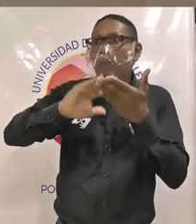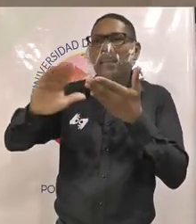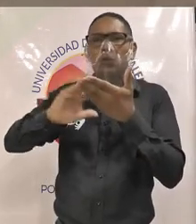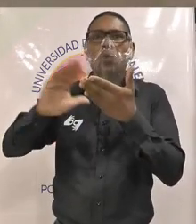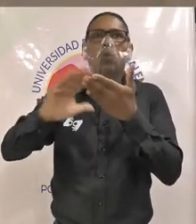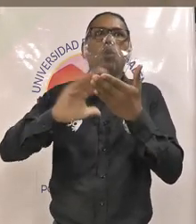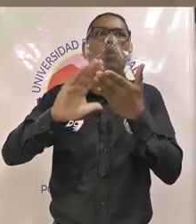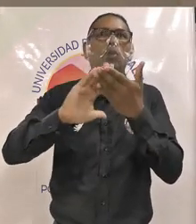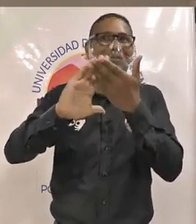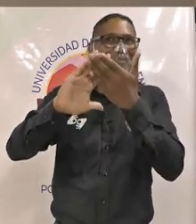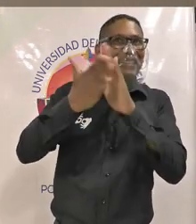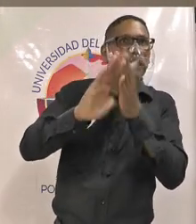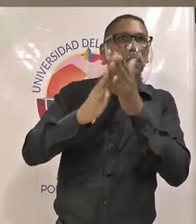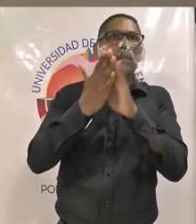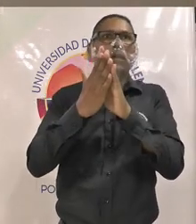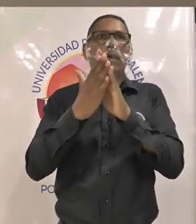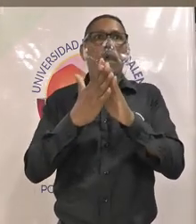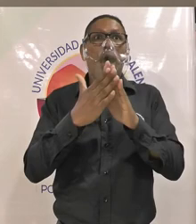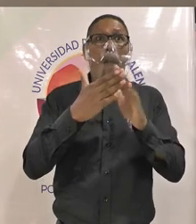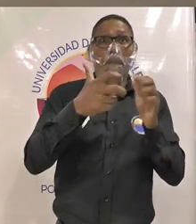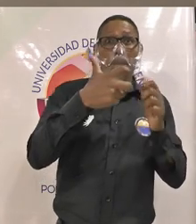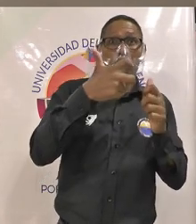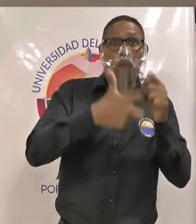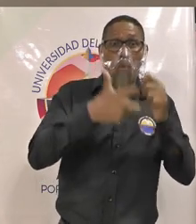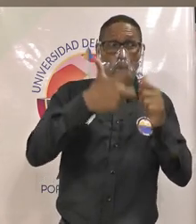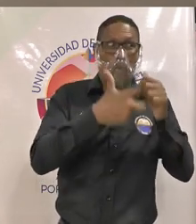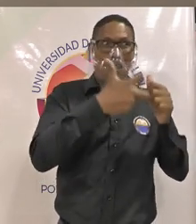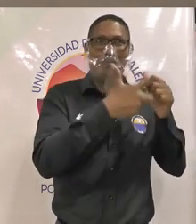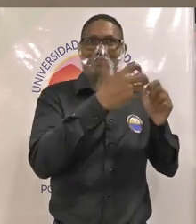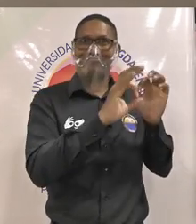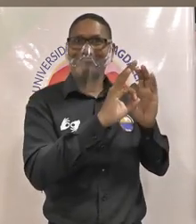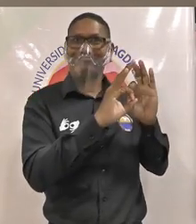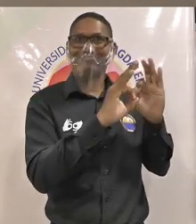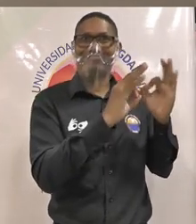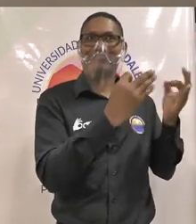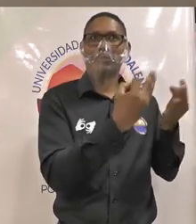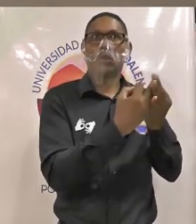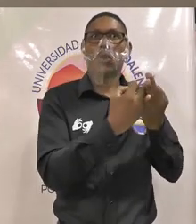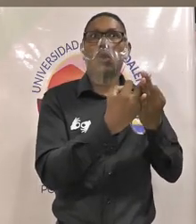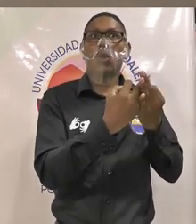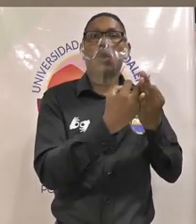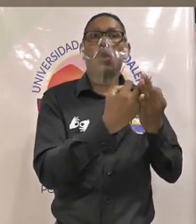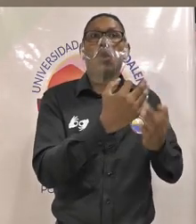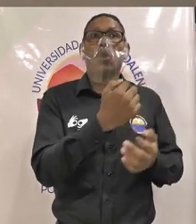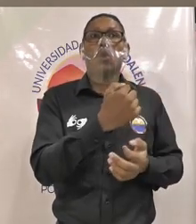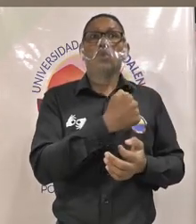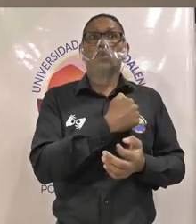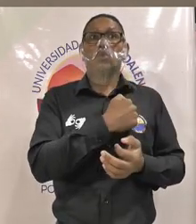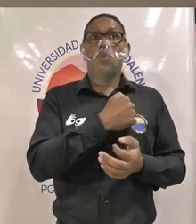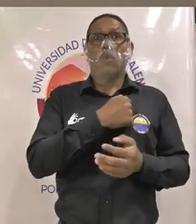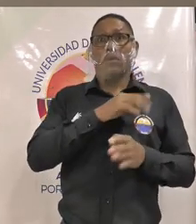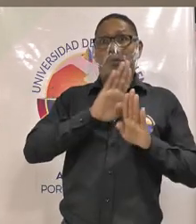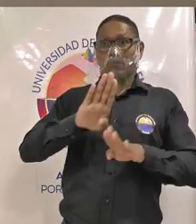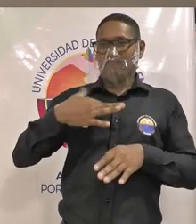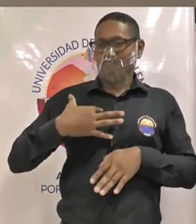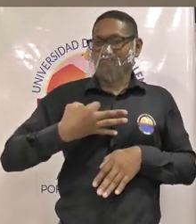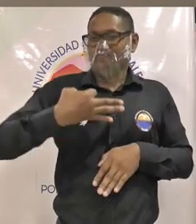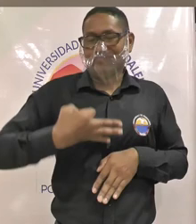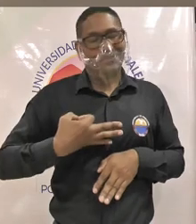comunidad debido a que por problemas familiares y personales no puedo llegar a ejercer la representación de la manera debida